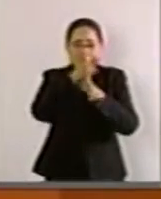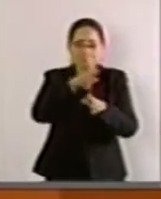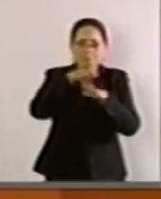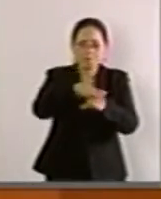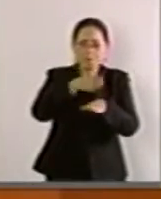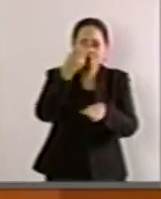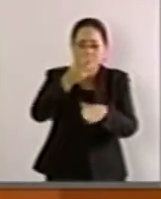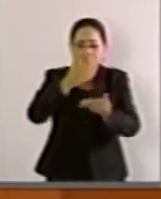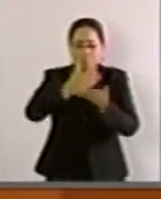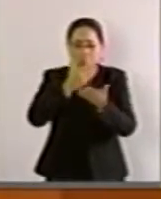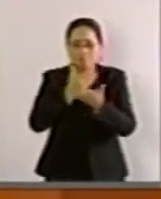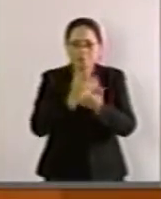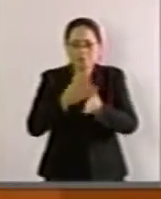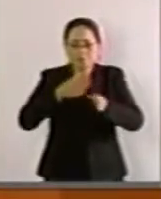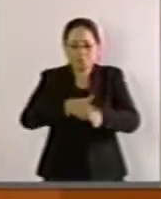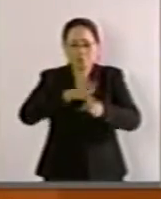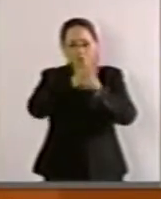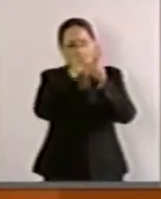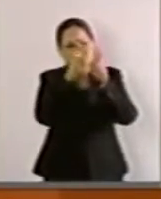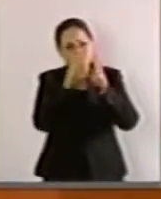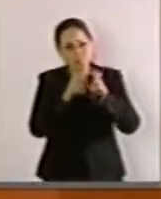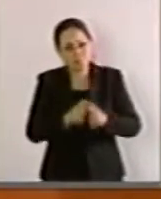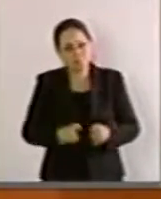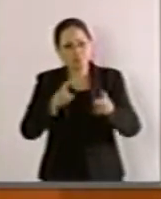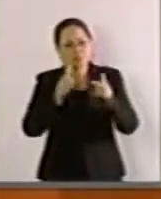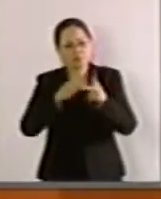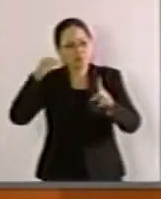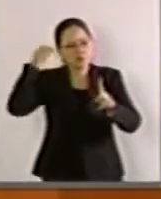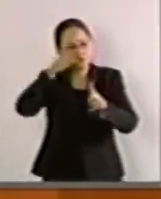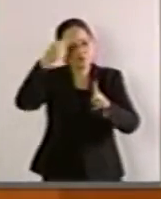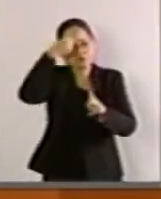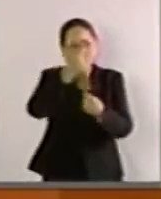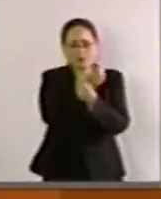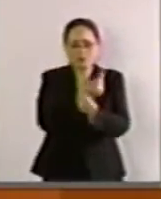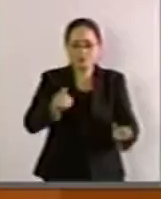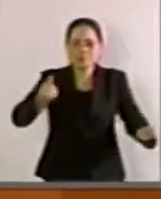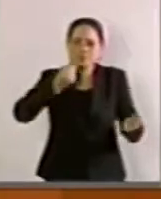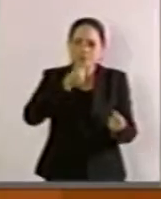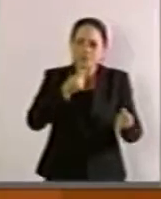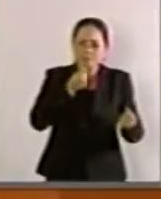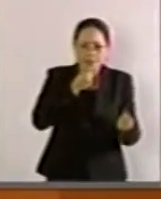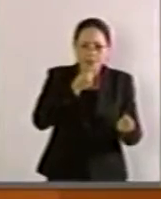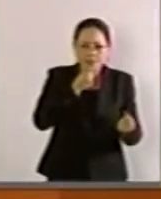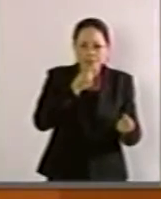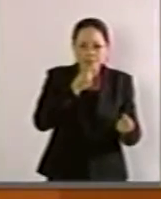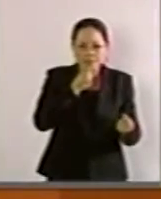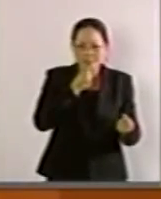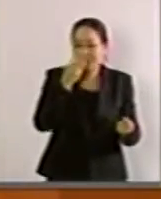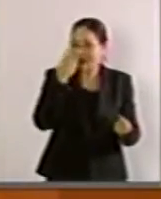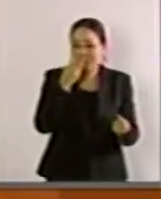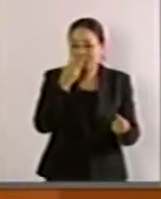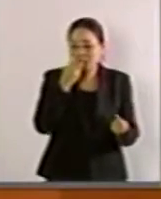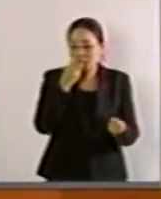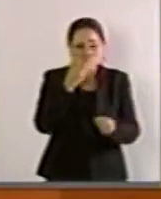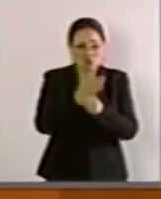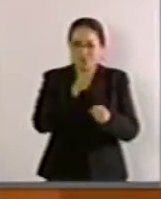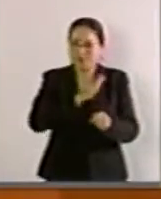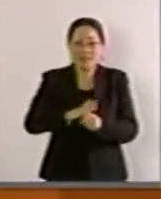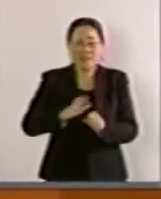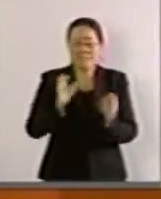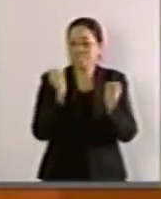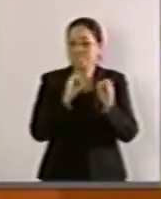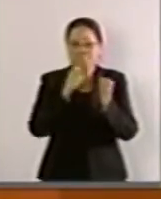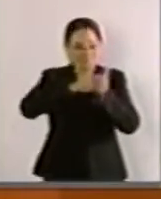la regulación en materia de contenidos dirigidos para la población infantil no han sido los suficientes,